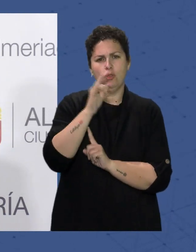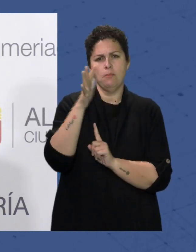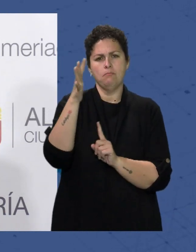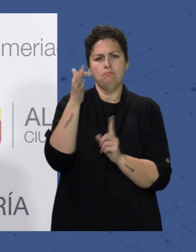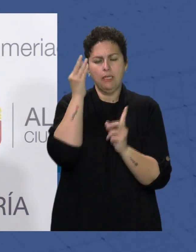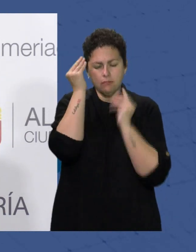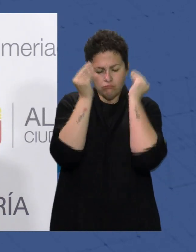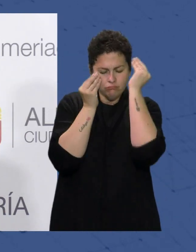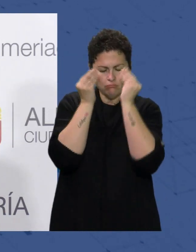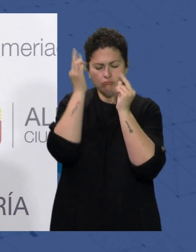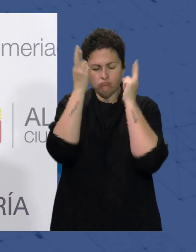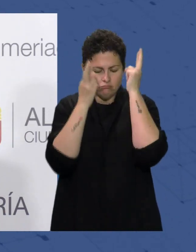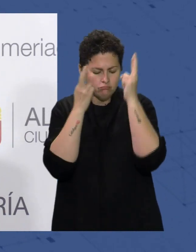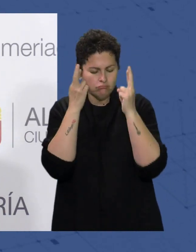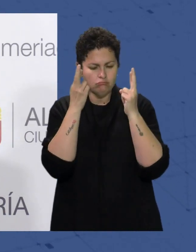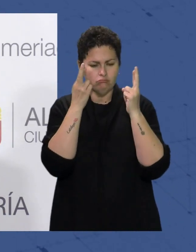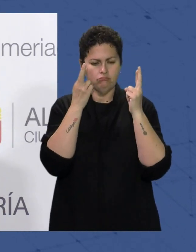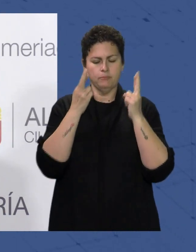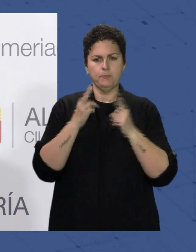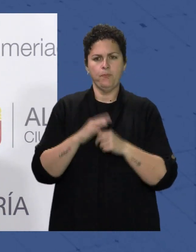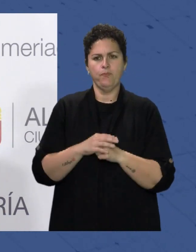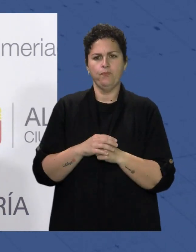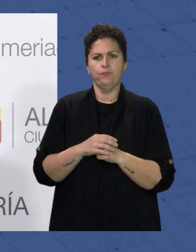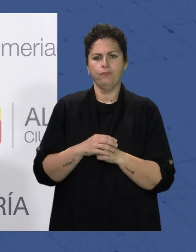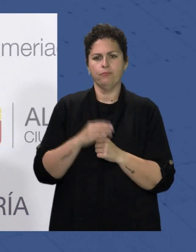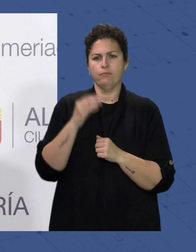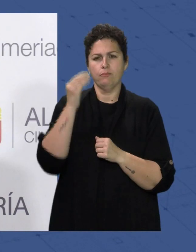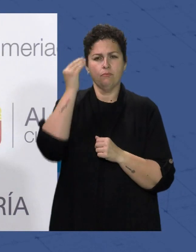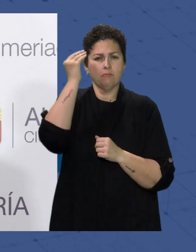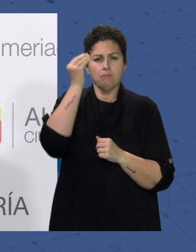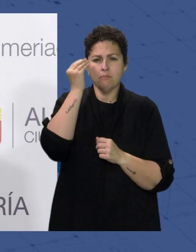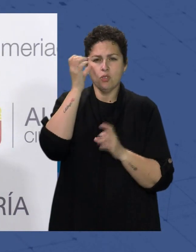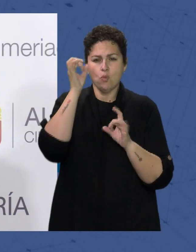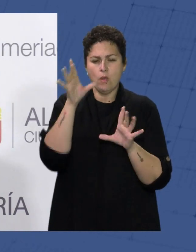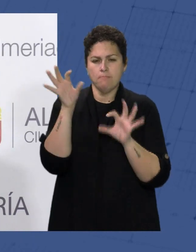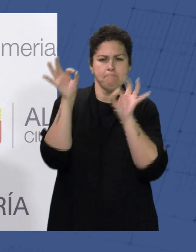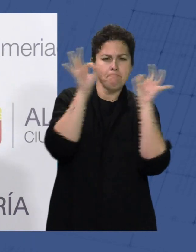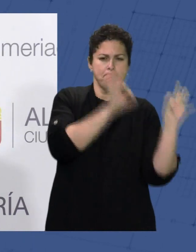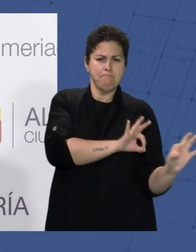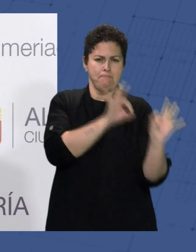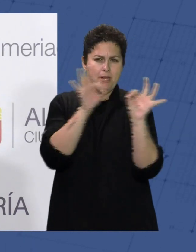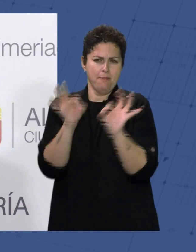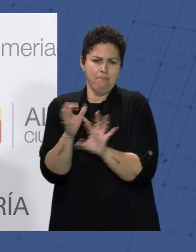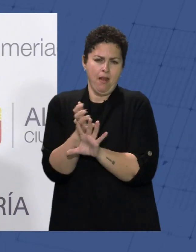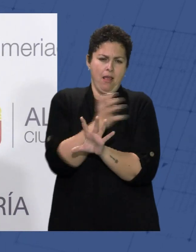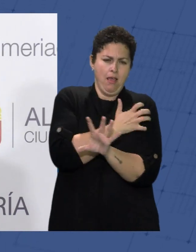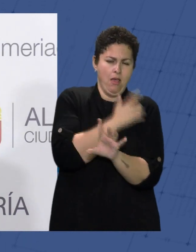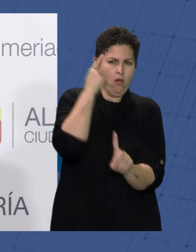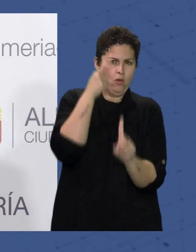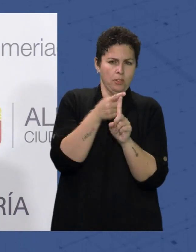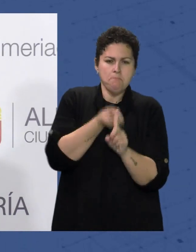Pues es el caldo de cultivo Para una primavera